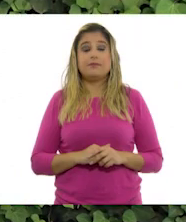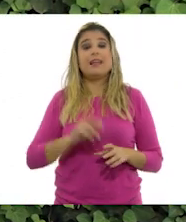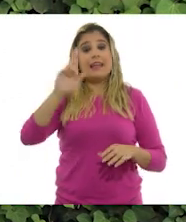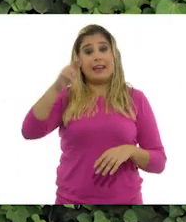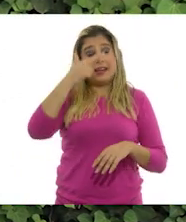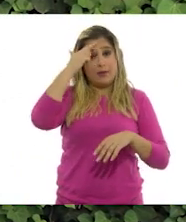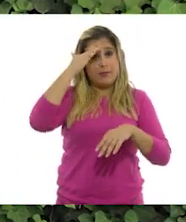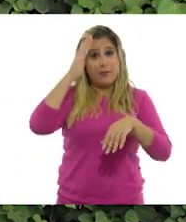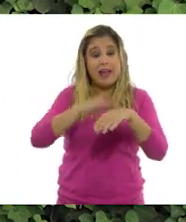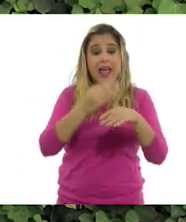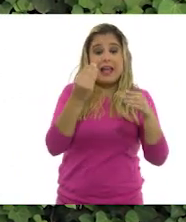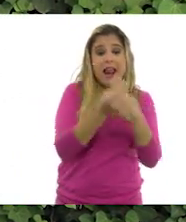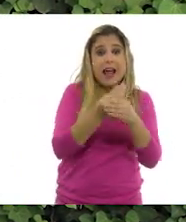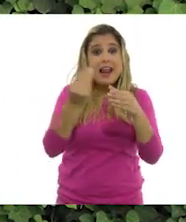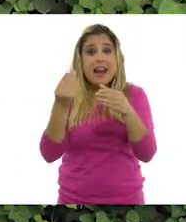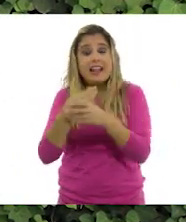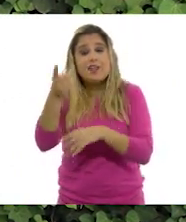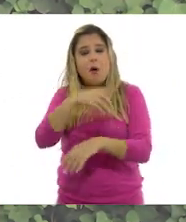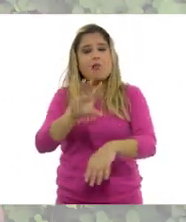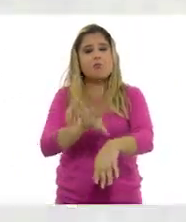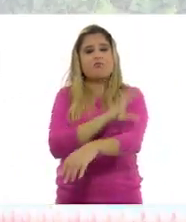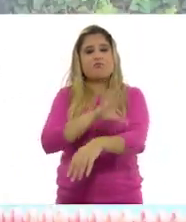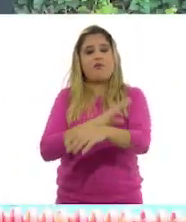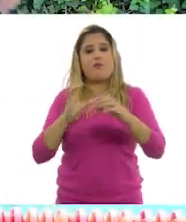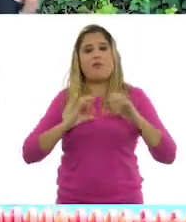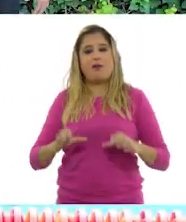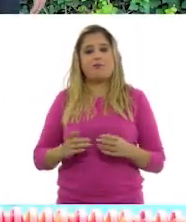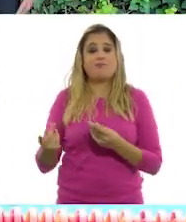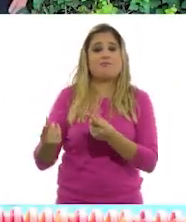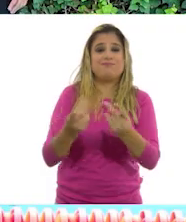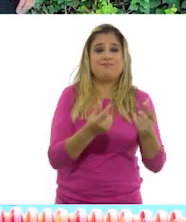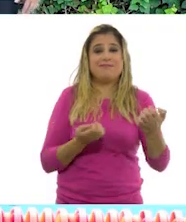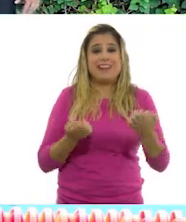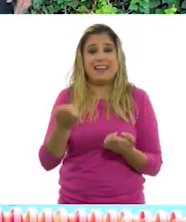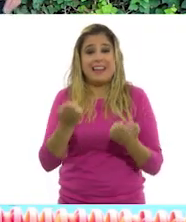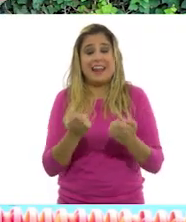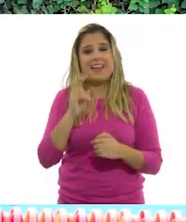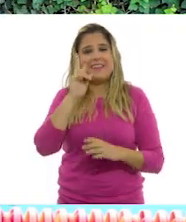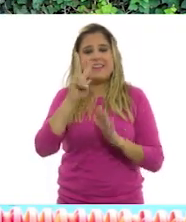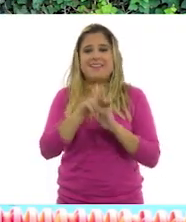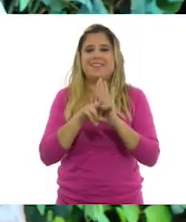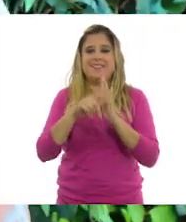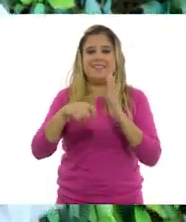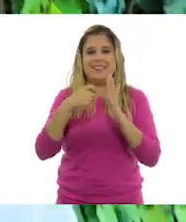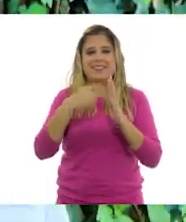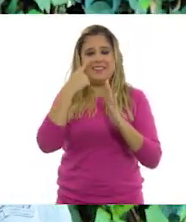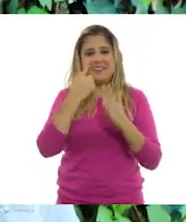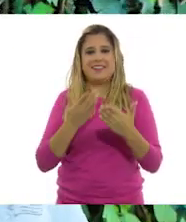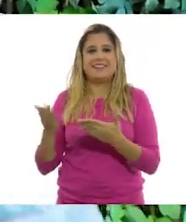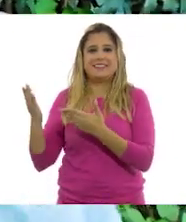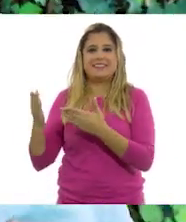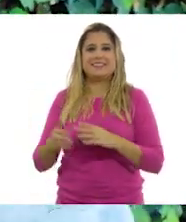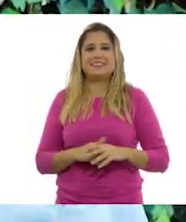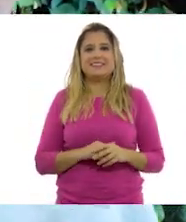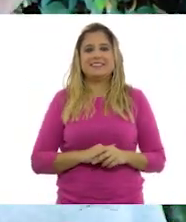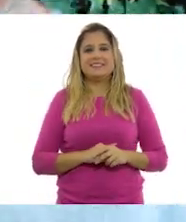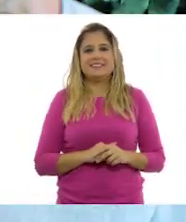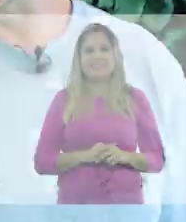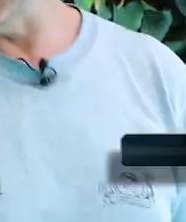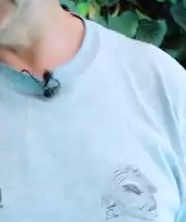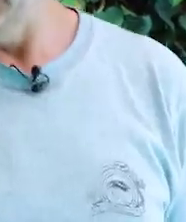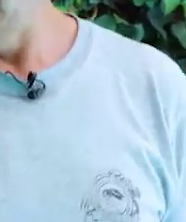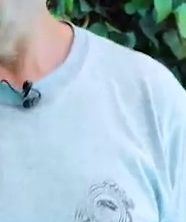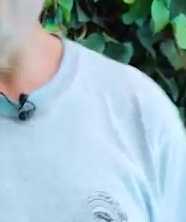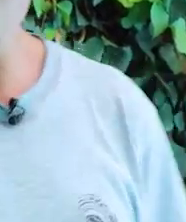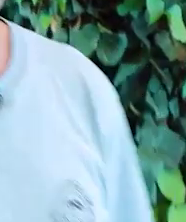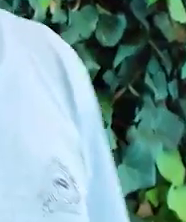Recuerda, entre clase y clase, activa tu cuerpo. En esta ocasión vamos a trabajar la parte del abdomen, el estómago. ¿Qué vamos